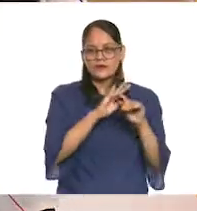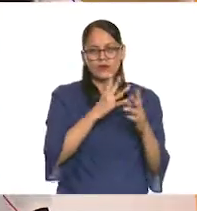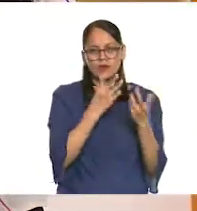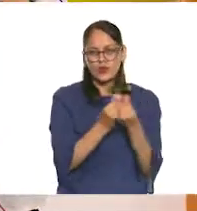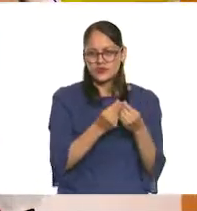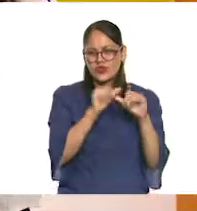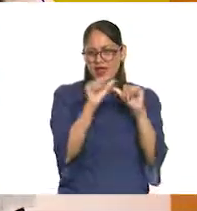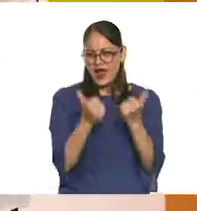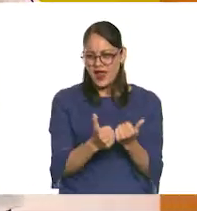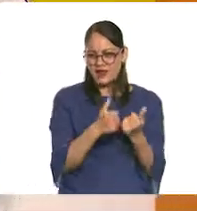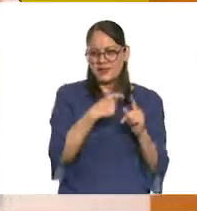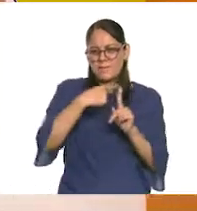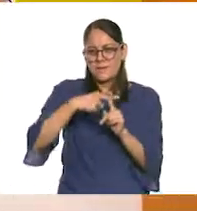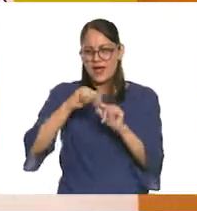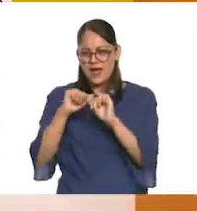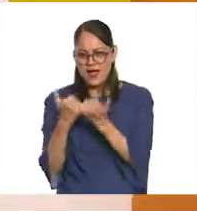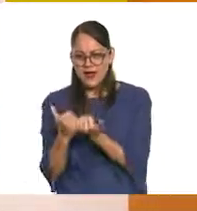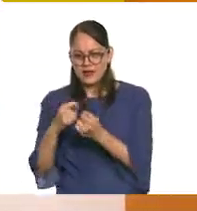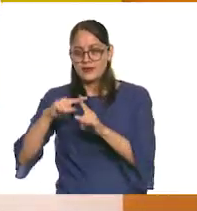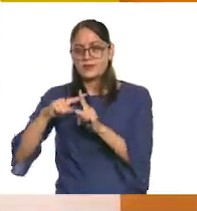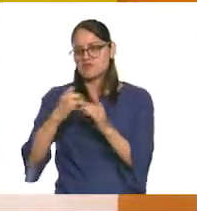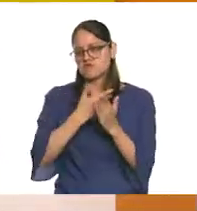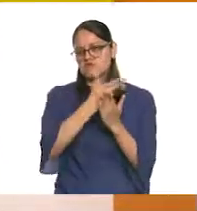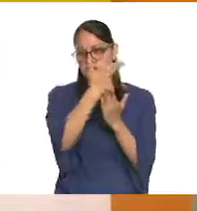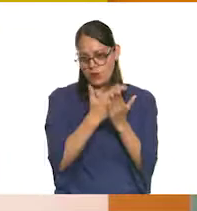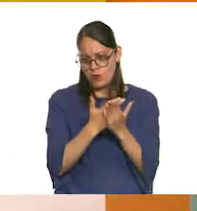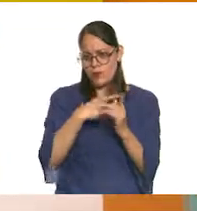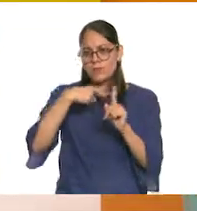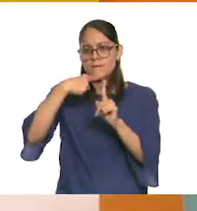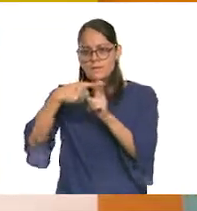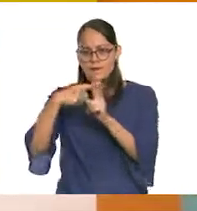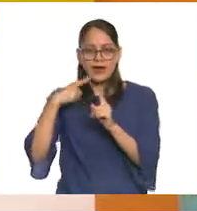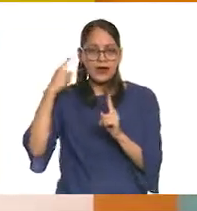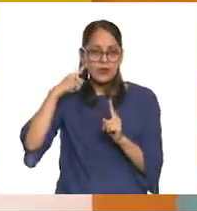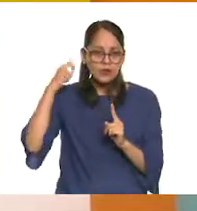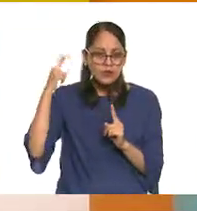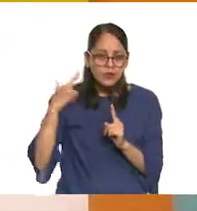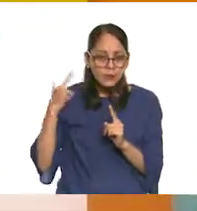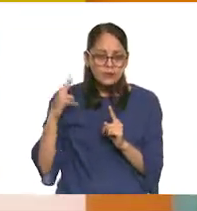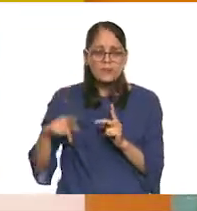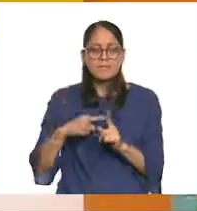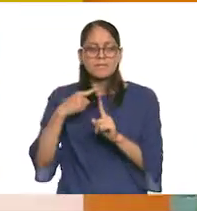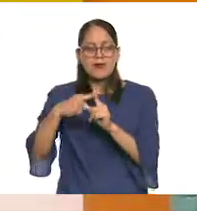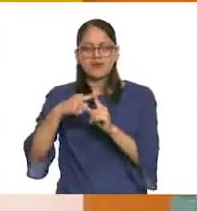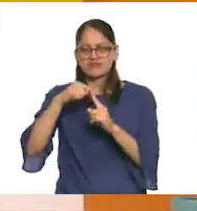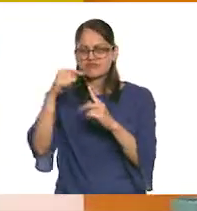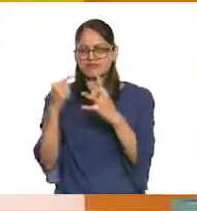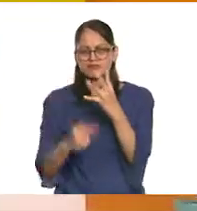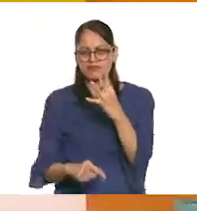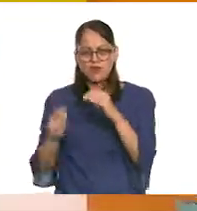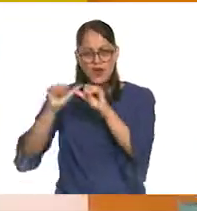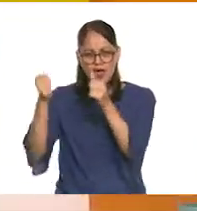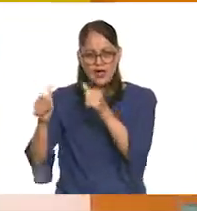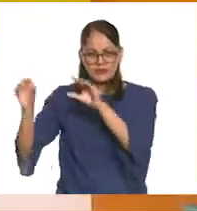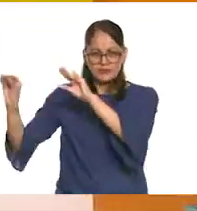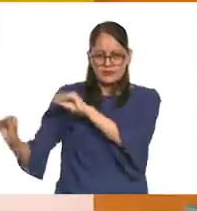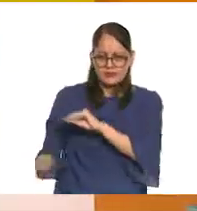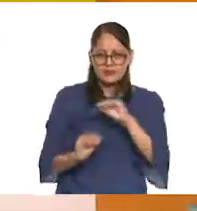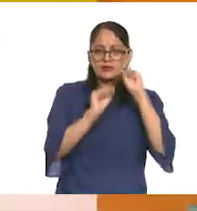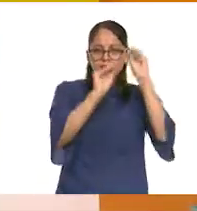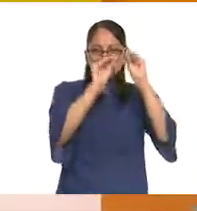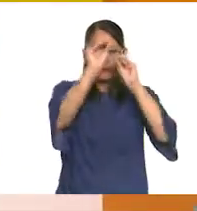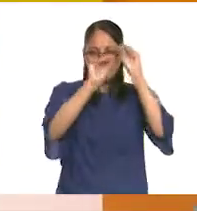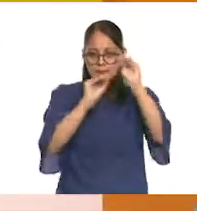muchas artes. Hay elementos de dibujos, hay elementos sonoros, hay varios elementos de otras artes que nos ayudan a